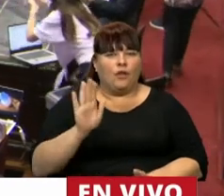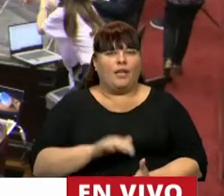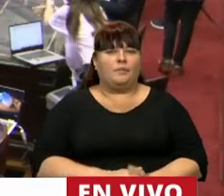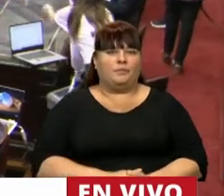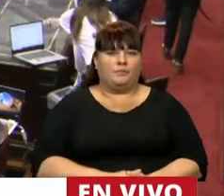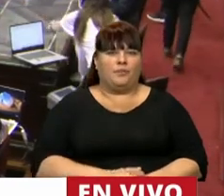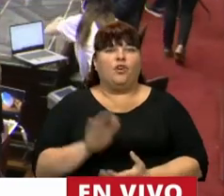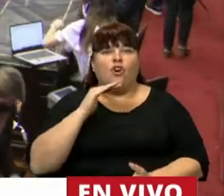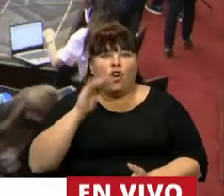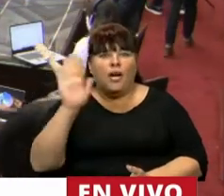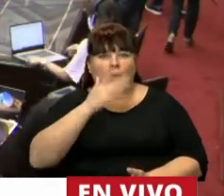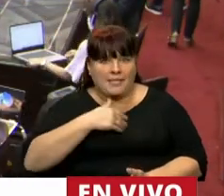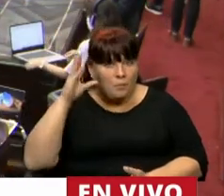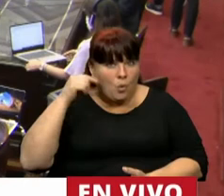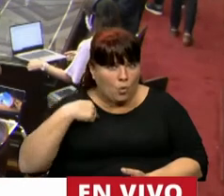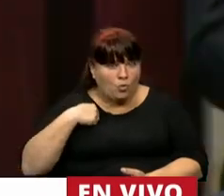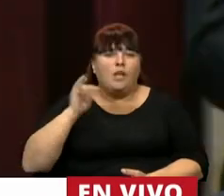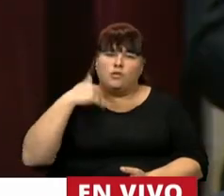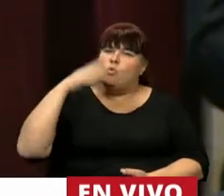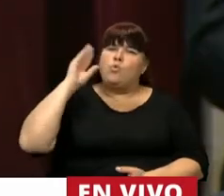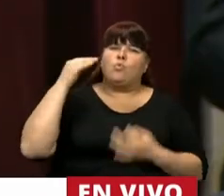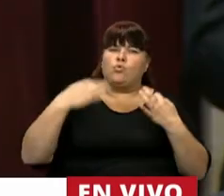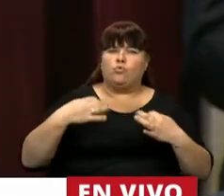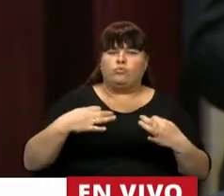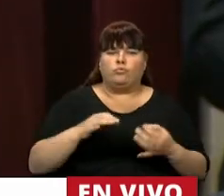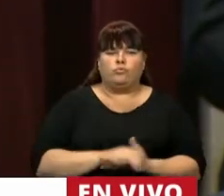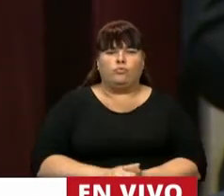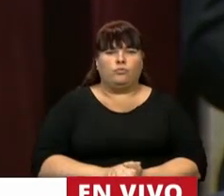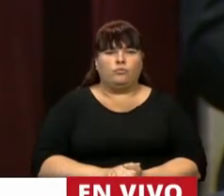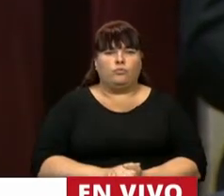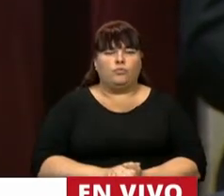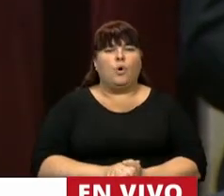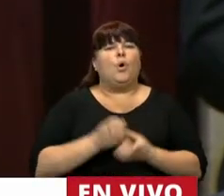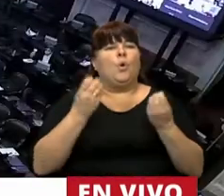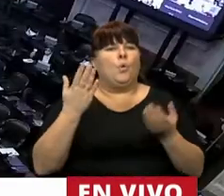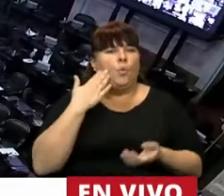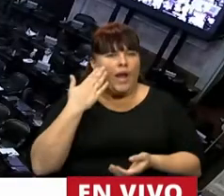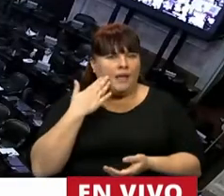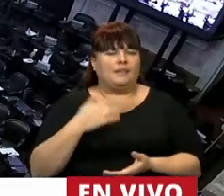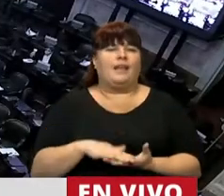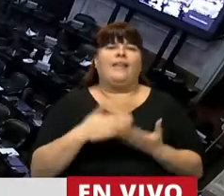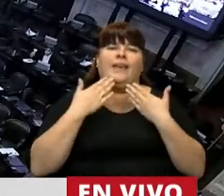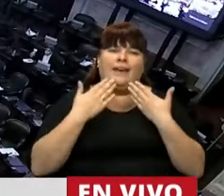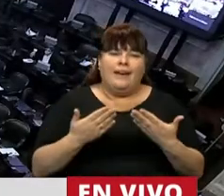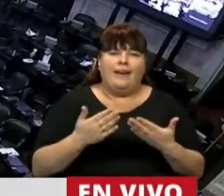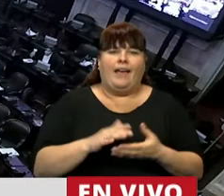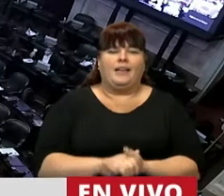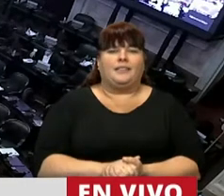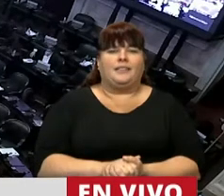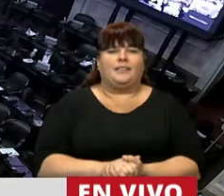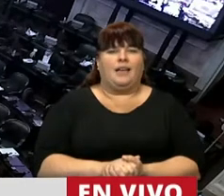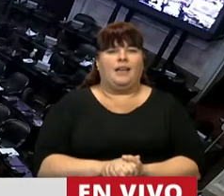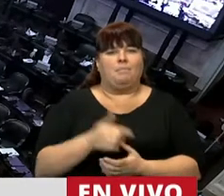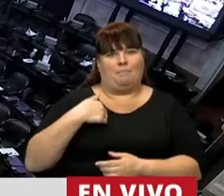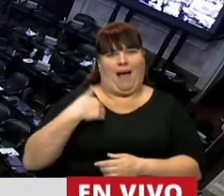Hola, señor presidente, ¿me escuchan? Lo escucho, bárbaro, diputado. Buenas tardes, gracias por hacer